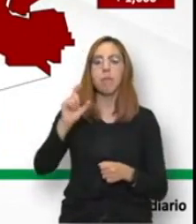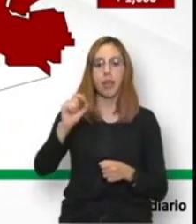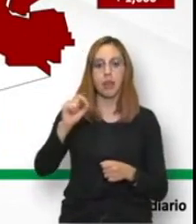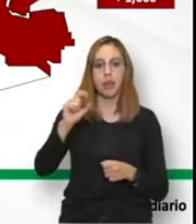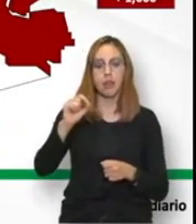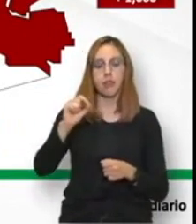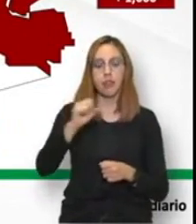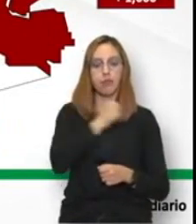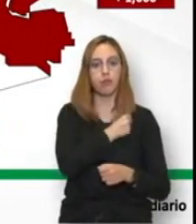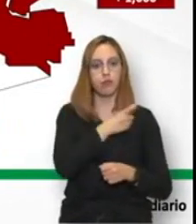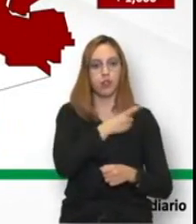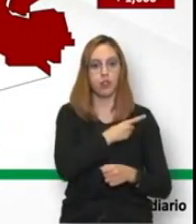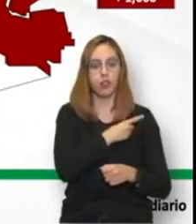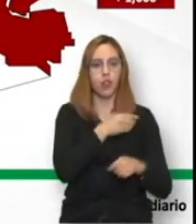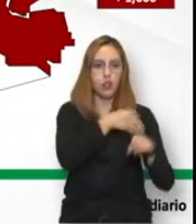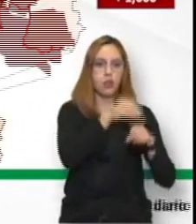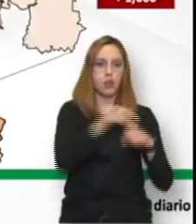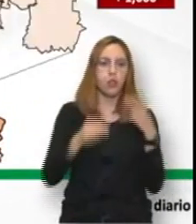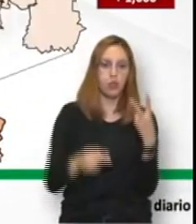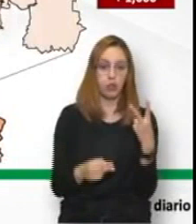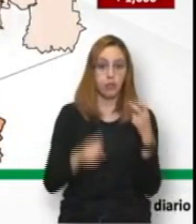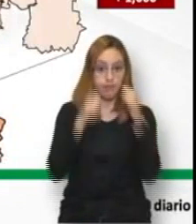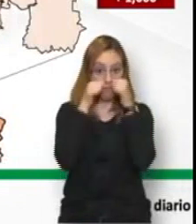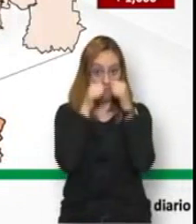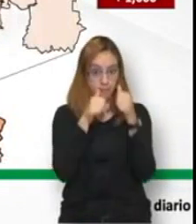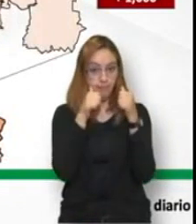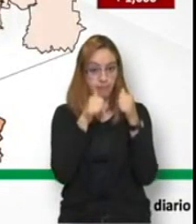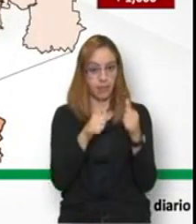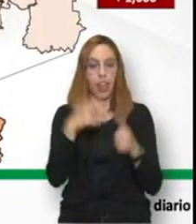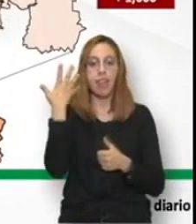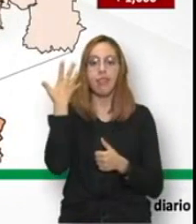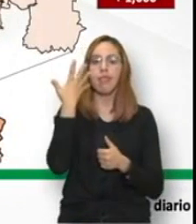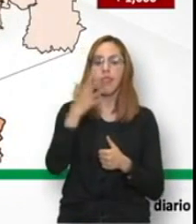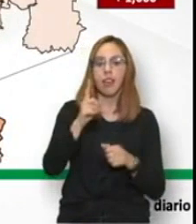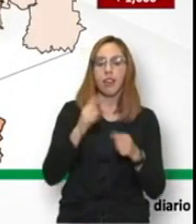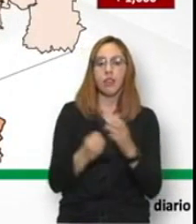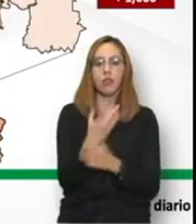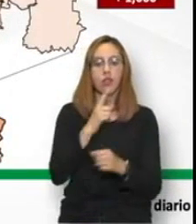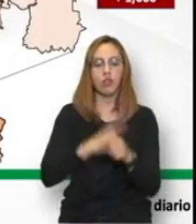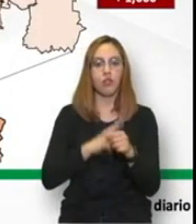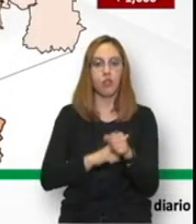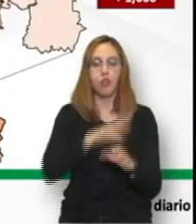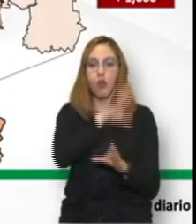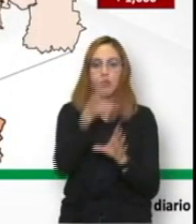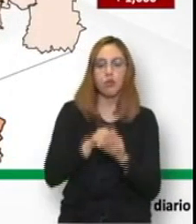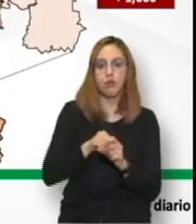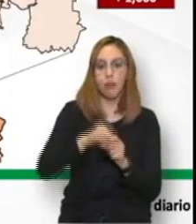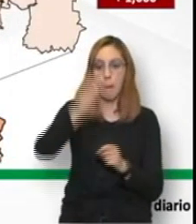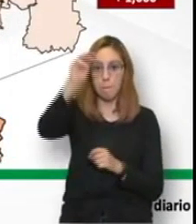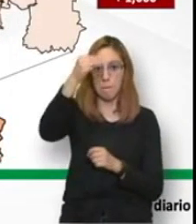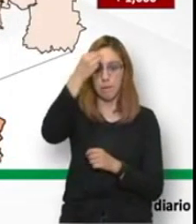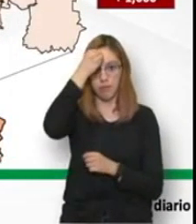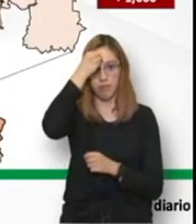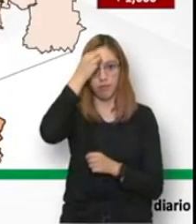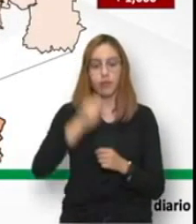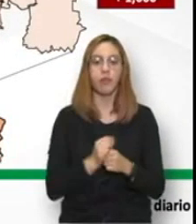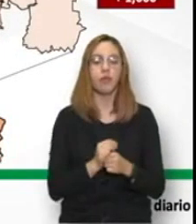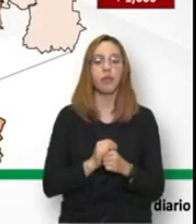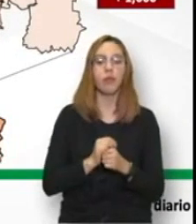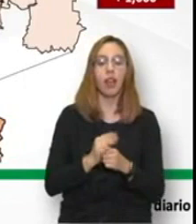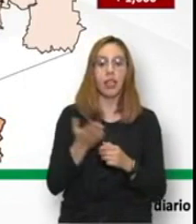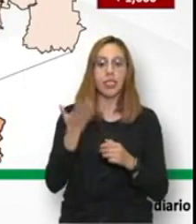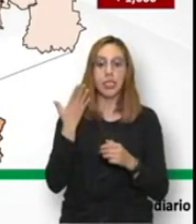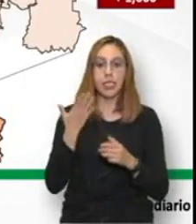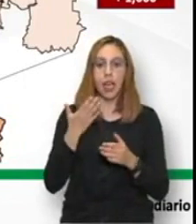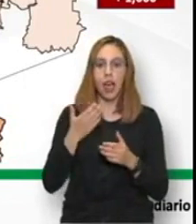de soledad en la región sanitaria 2 también mucha atención son 10 los casos nuevos pero todos ellos en Matehuala como lo hemos estado señalando es